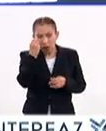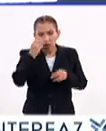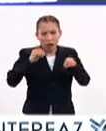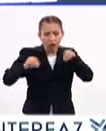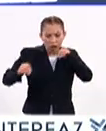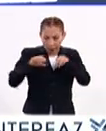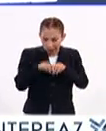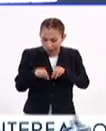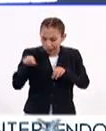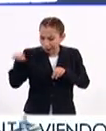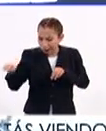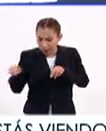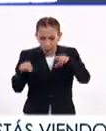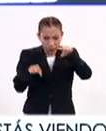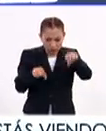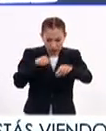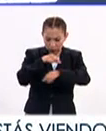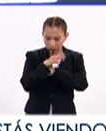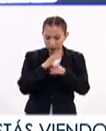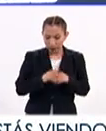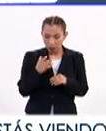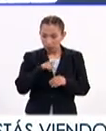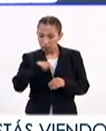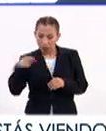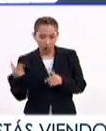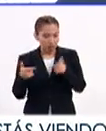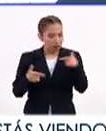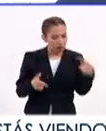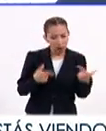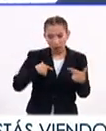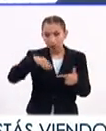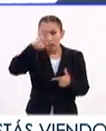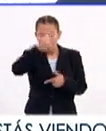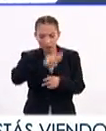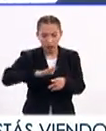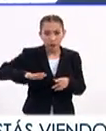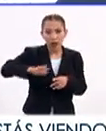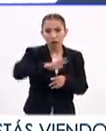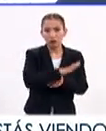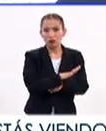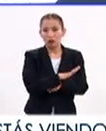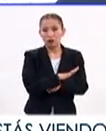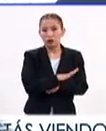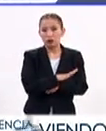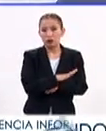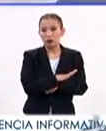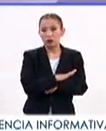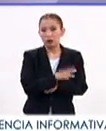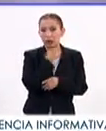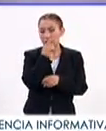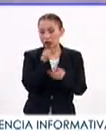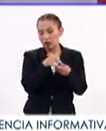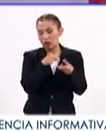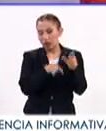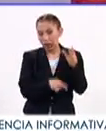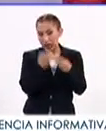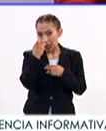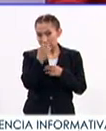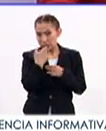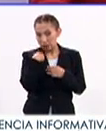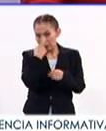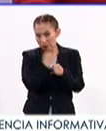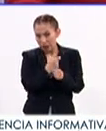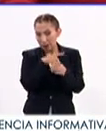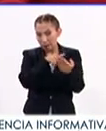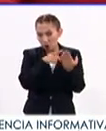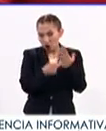motricidad, pero también va aprendiendo la lateralidad y las relaciones espaciales. Se les va a ir diciendo, este es uno de los